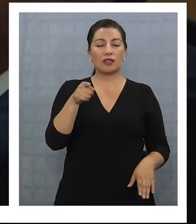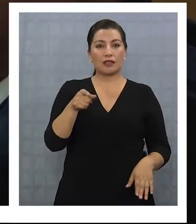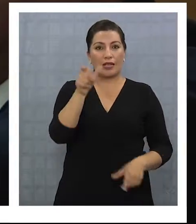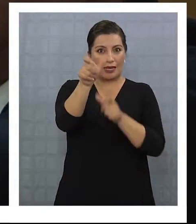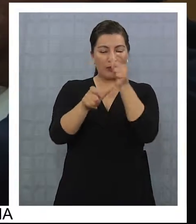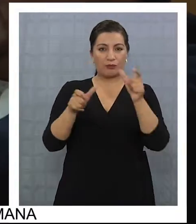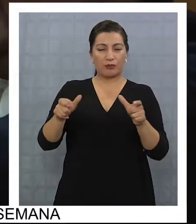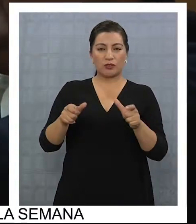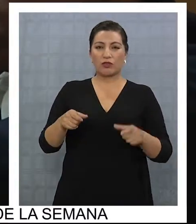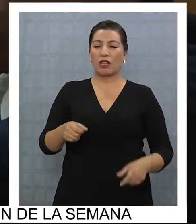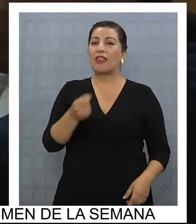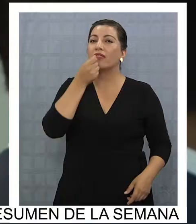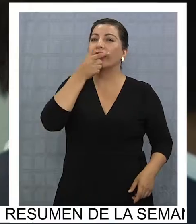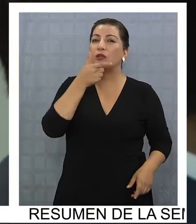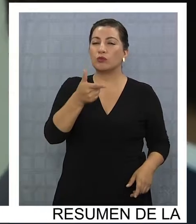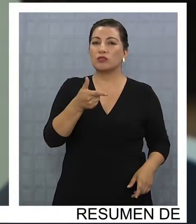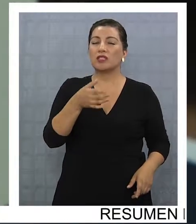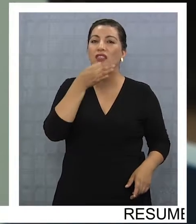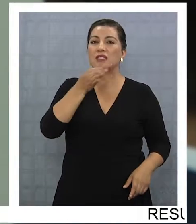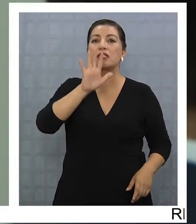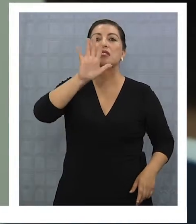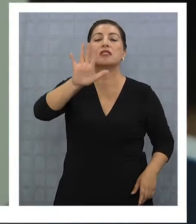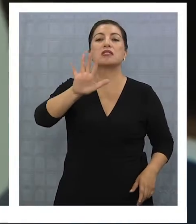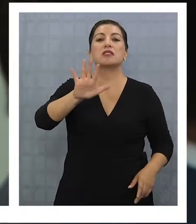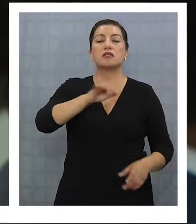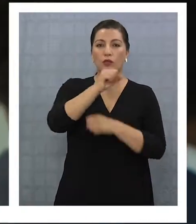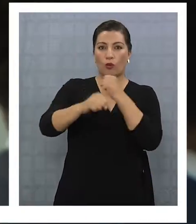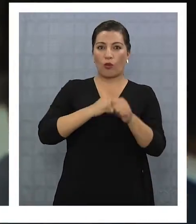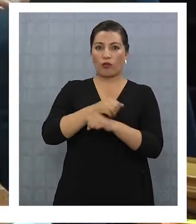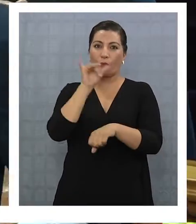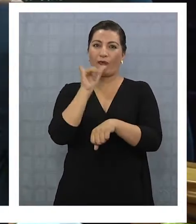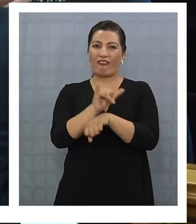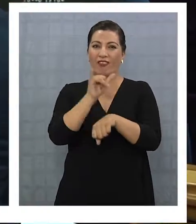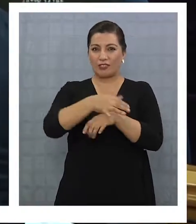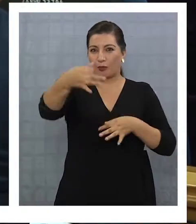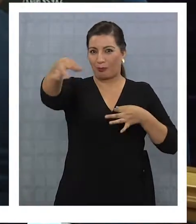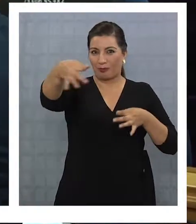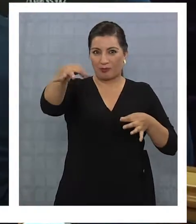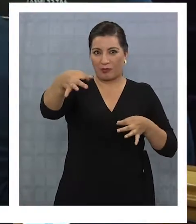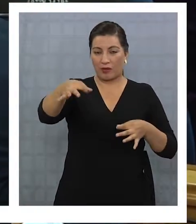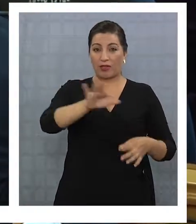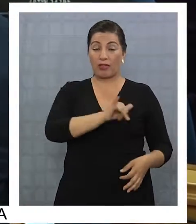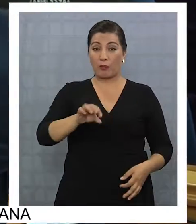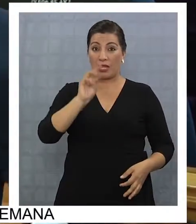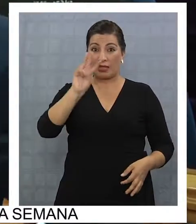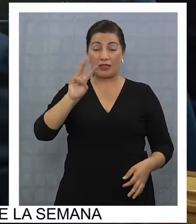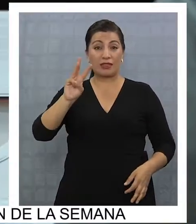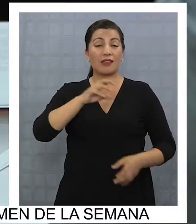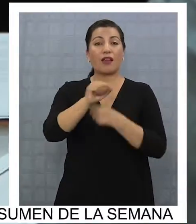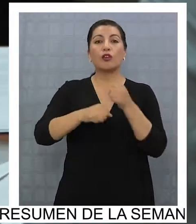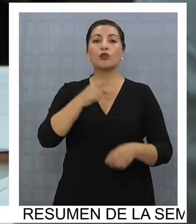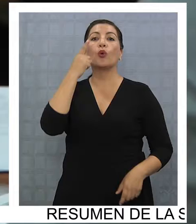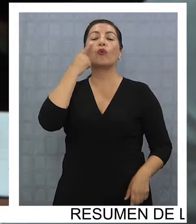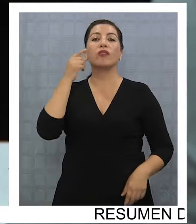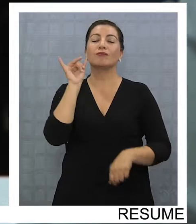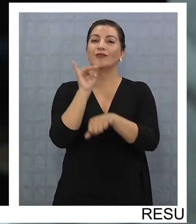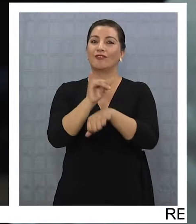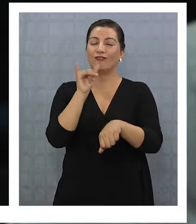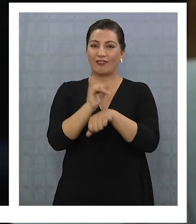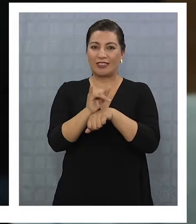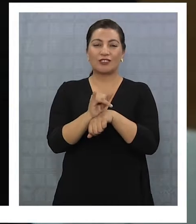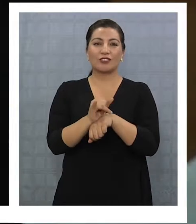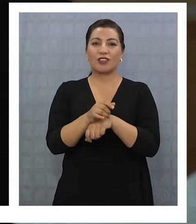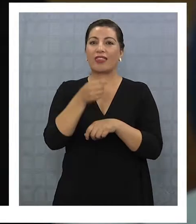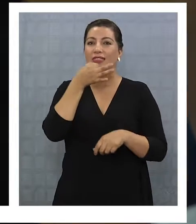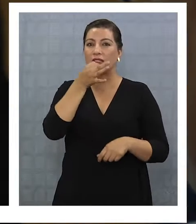creyentes están solicitando penas de cinco años por falsificación de instrumento público, tres años y un día por perjurio y fraude al fisco